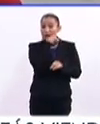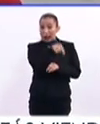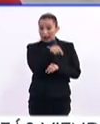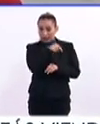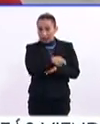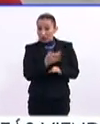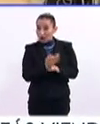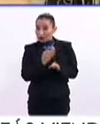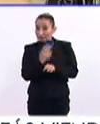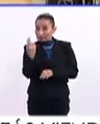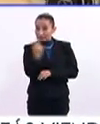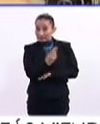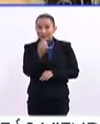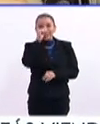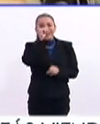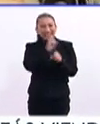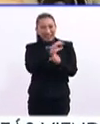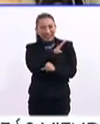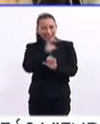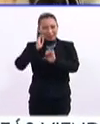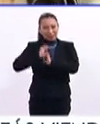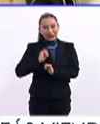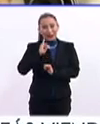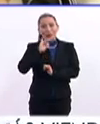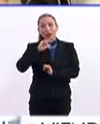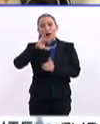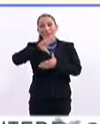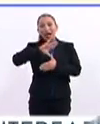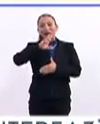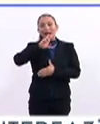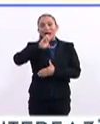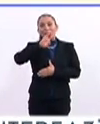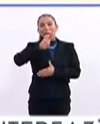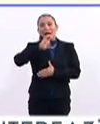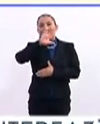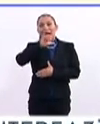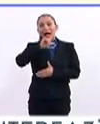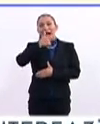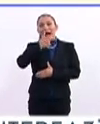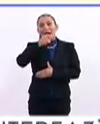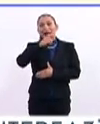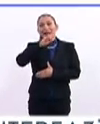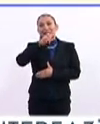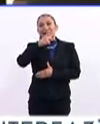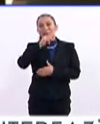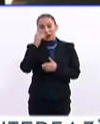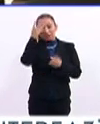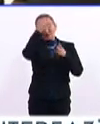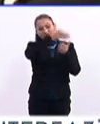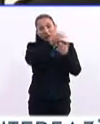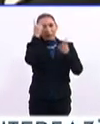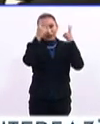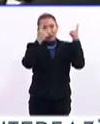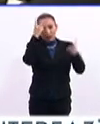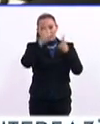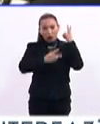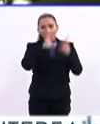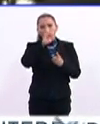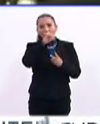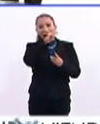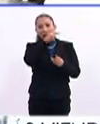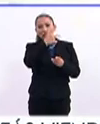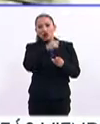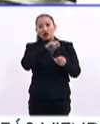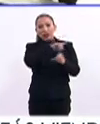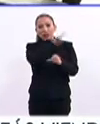apremiante que nunca. La Secretaría General Iberoamericana, Rebeca Greenspan, visitó el Colegio Nacional para celebrar la firma de un